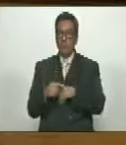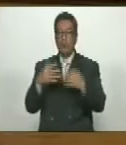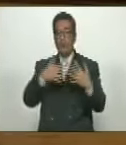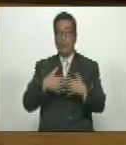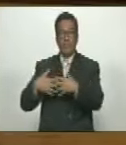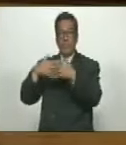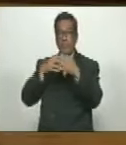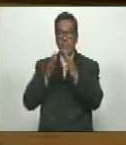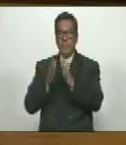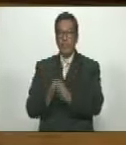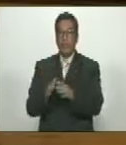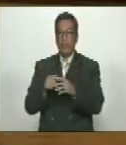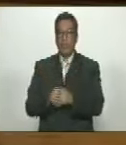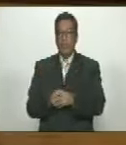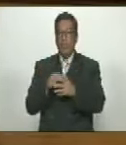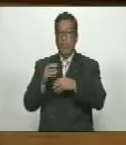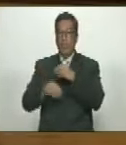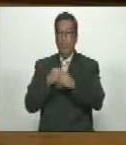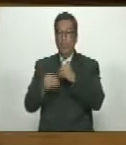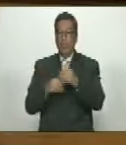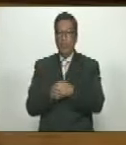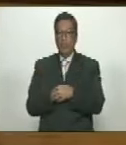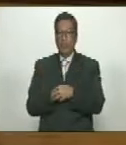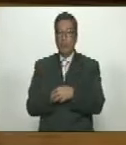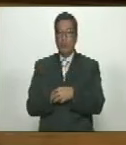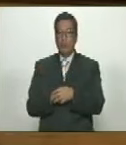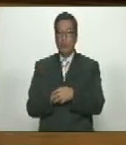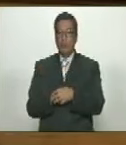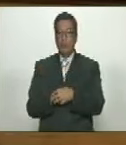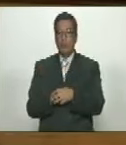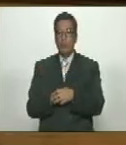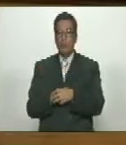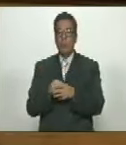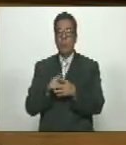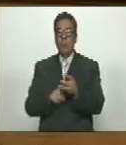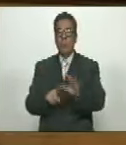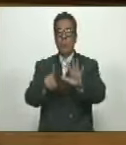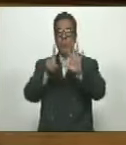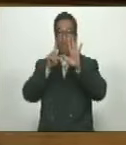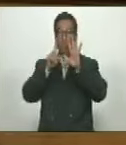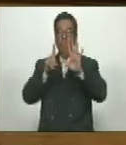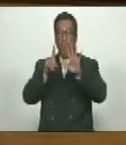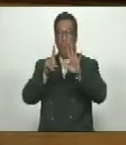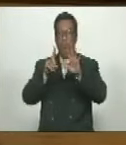norteamericanos emitieron seis licencias